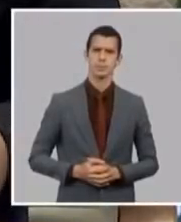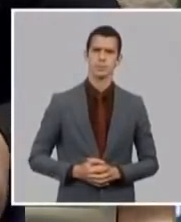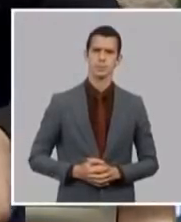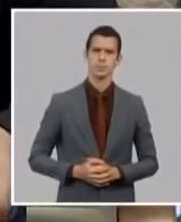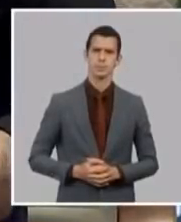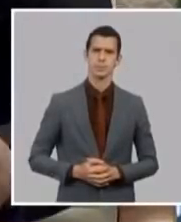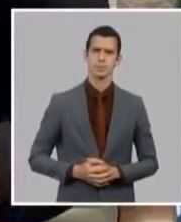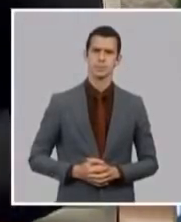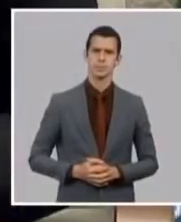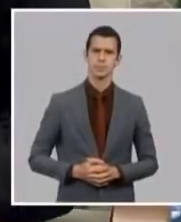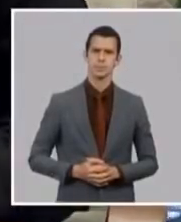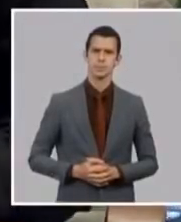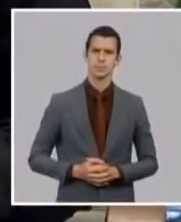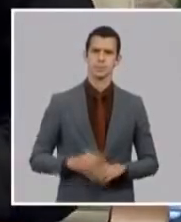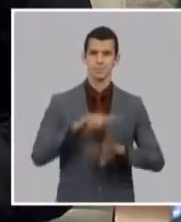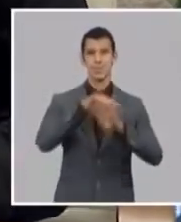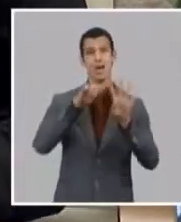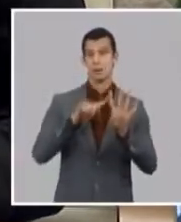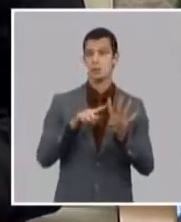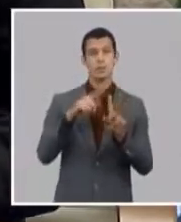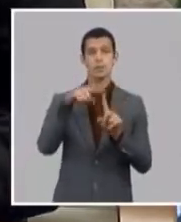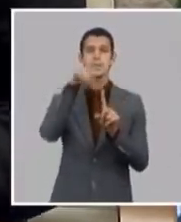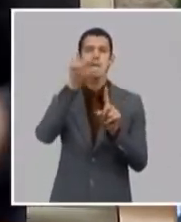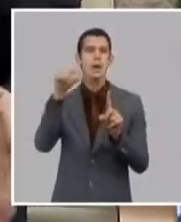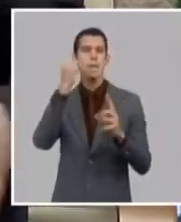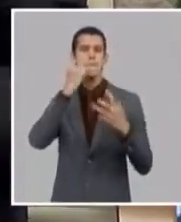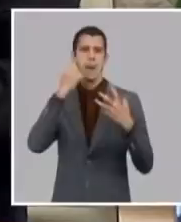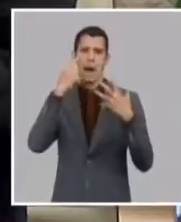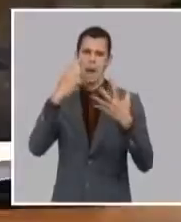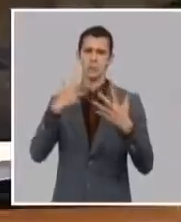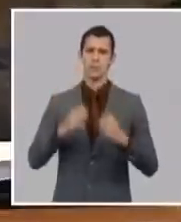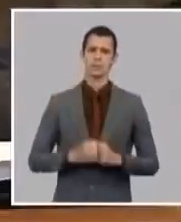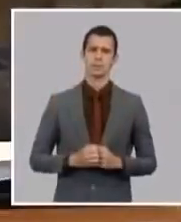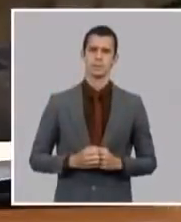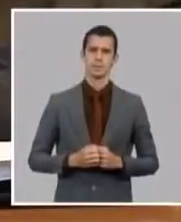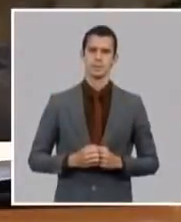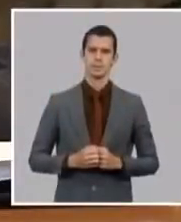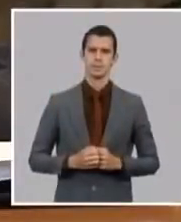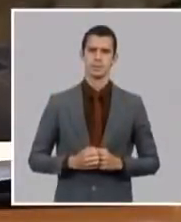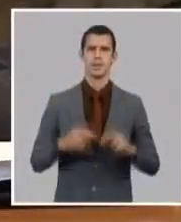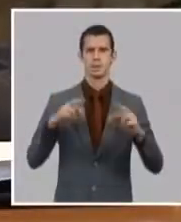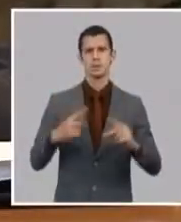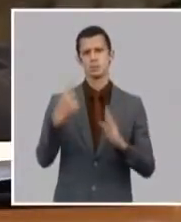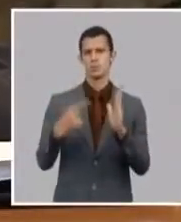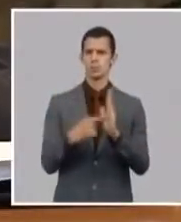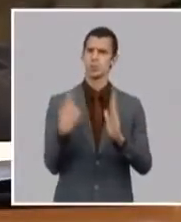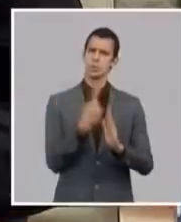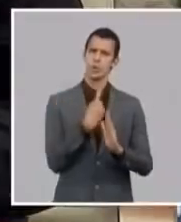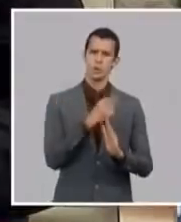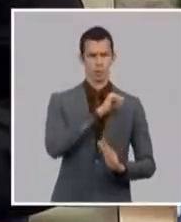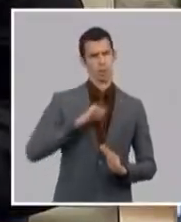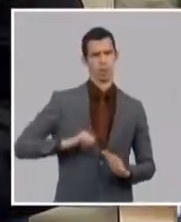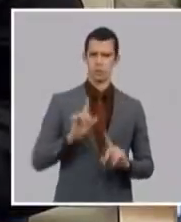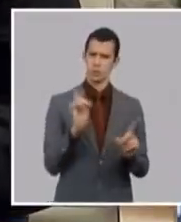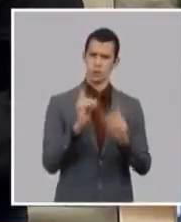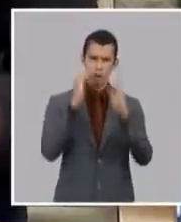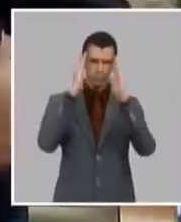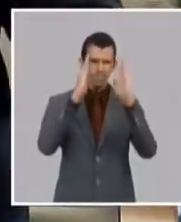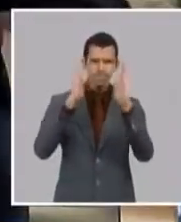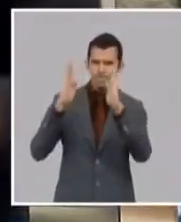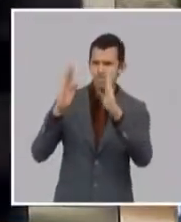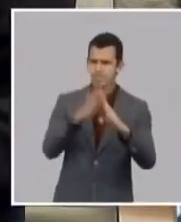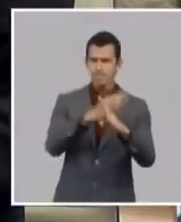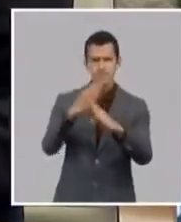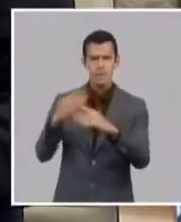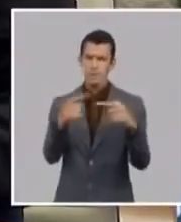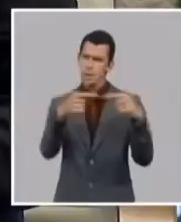bueno estos son los temas Randy que nosotros y estamos repito embuidos en varias cuestiones sobre todo